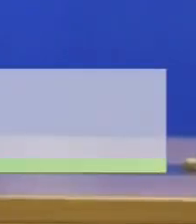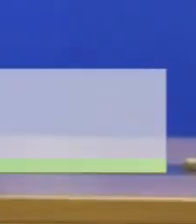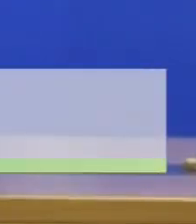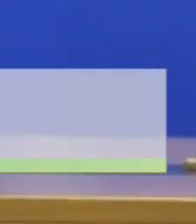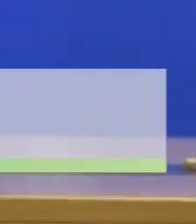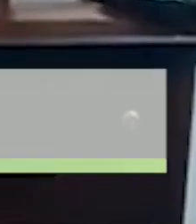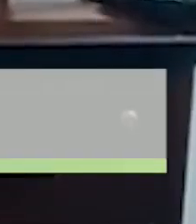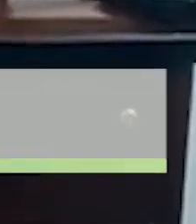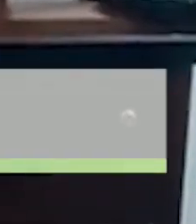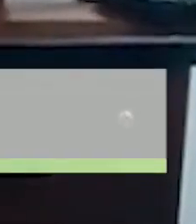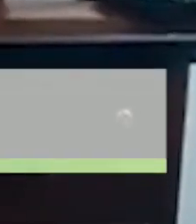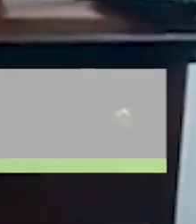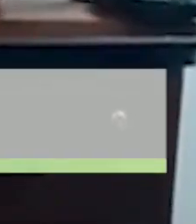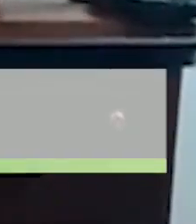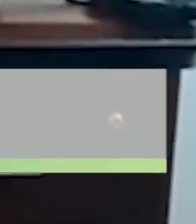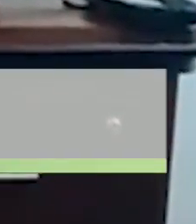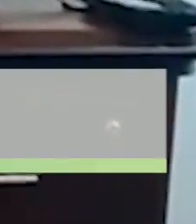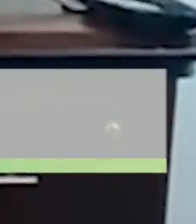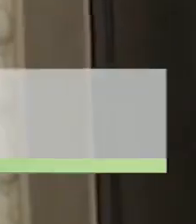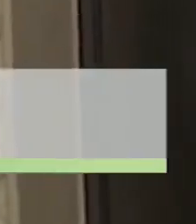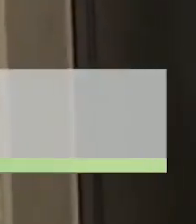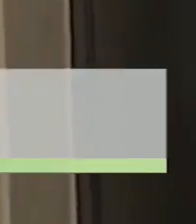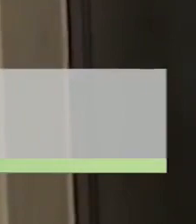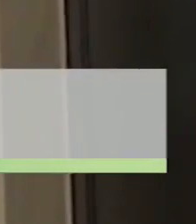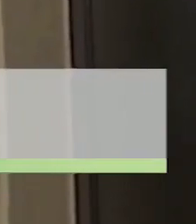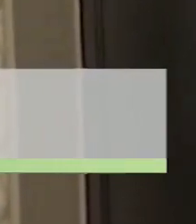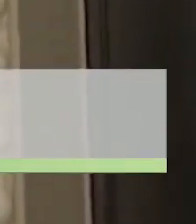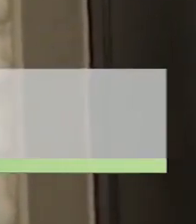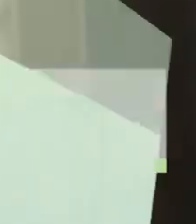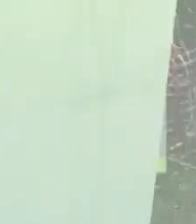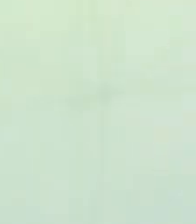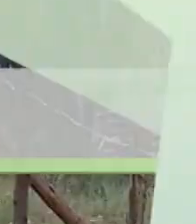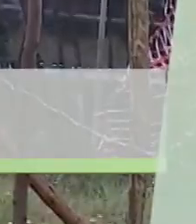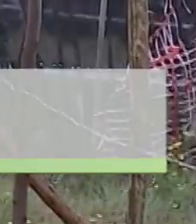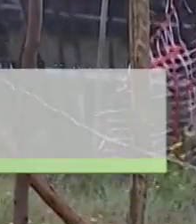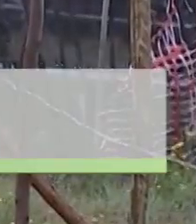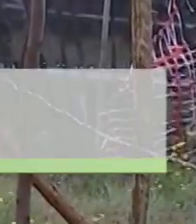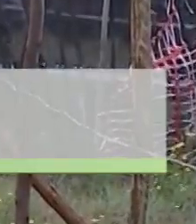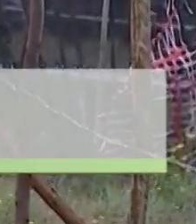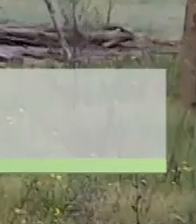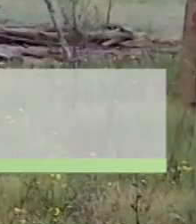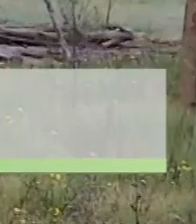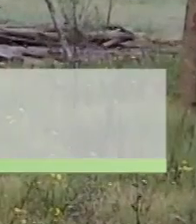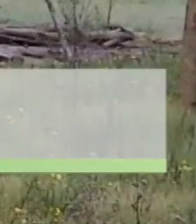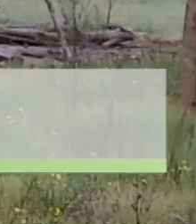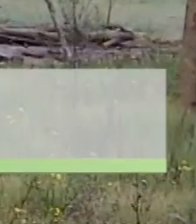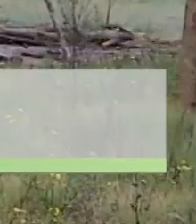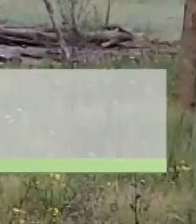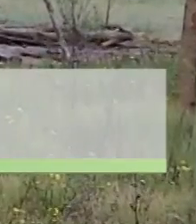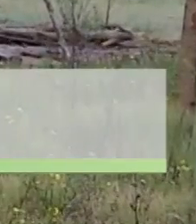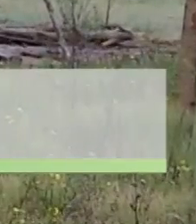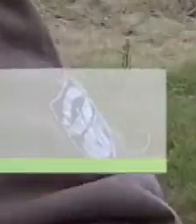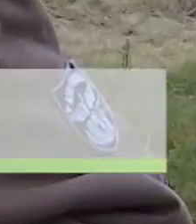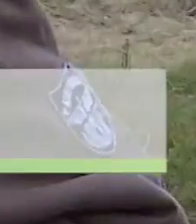dio positivo a test de COVID-19, por eso no viajará a la Cumbre de las Américas. Vecinos y vecinas del asentamiento Nuevo Comienzo